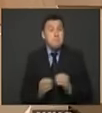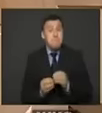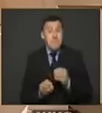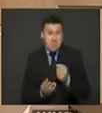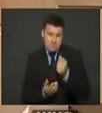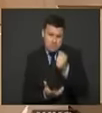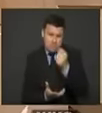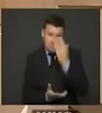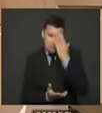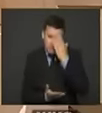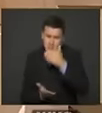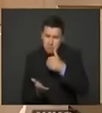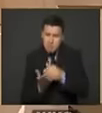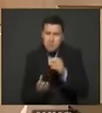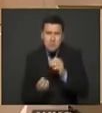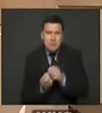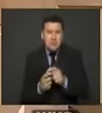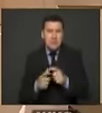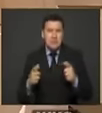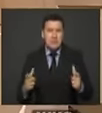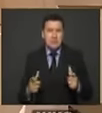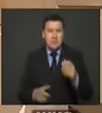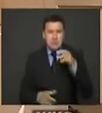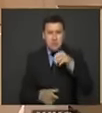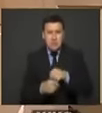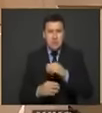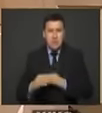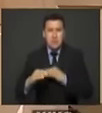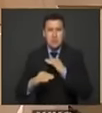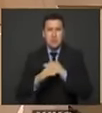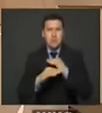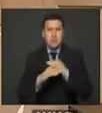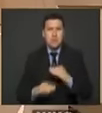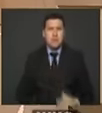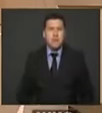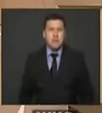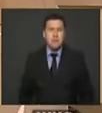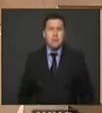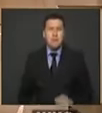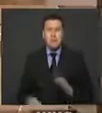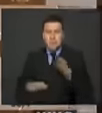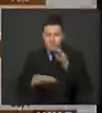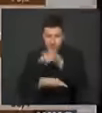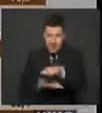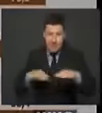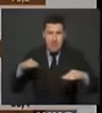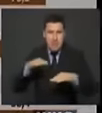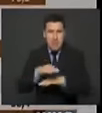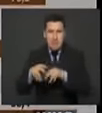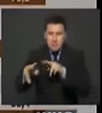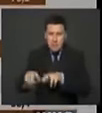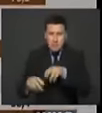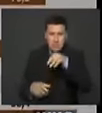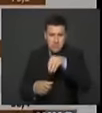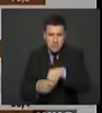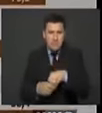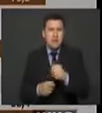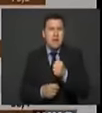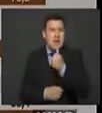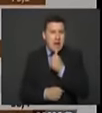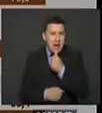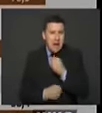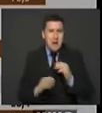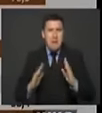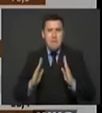por supuesto la inversión más grande es en equidad en vías terciarias en desarrollo agropecuario en agua